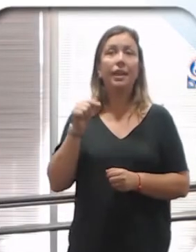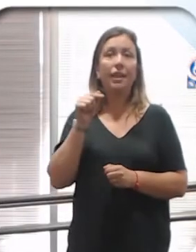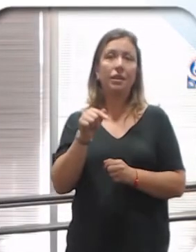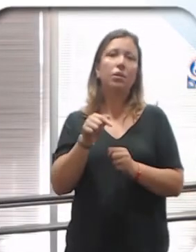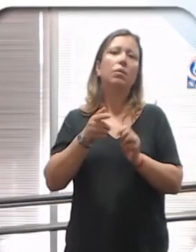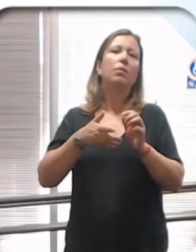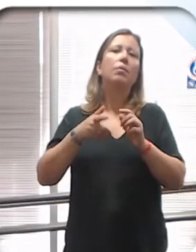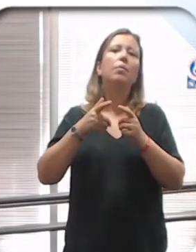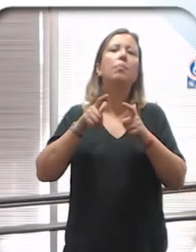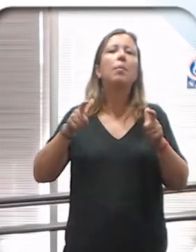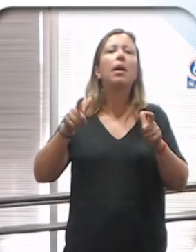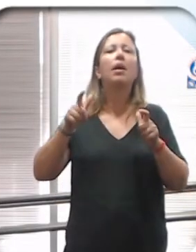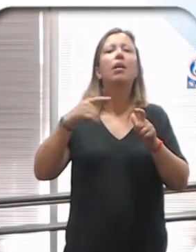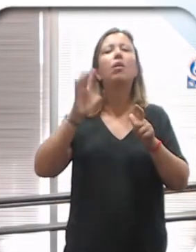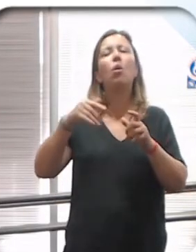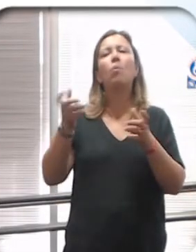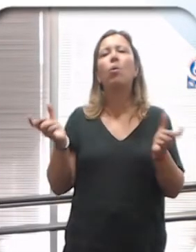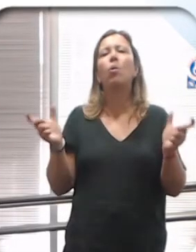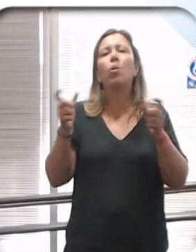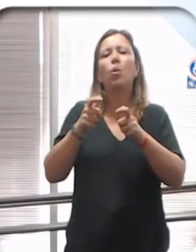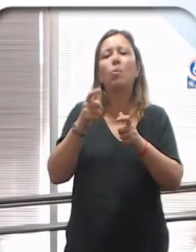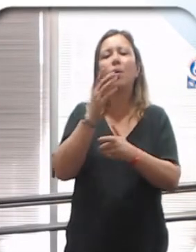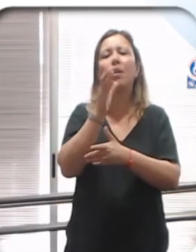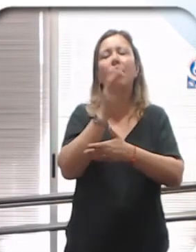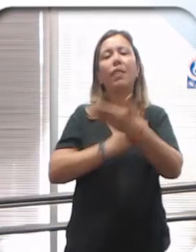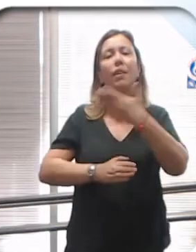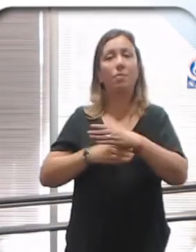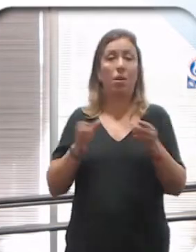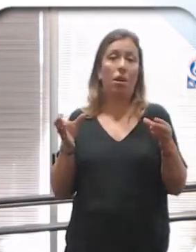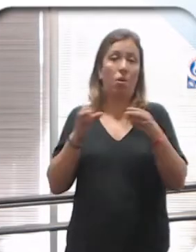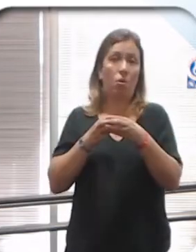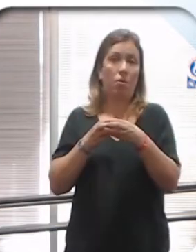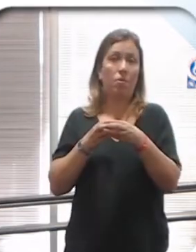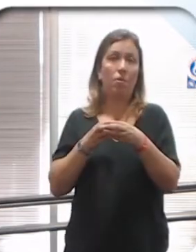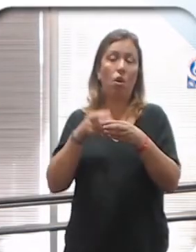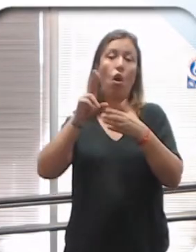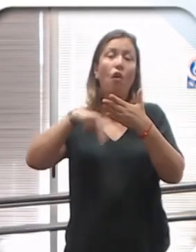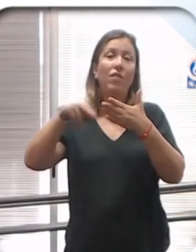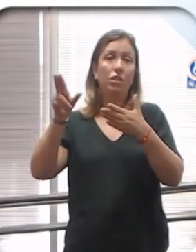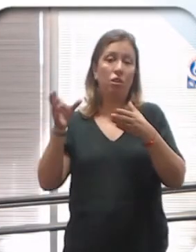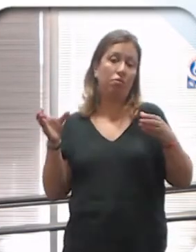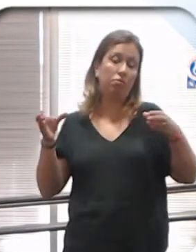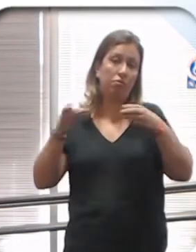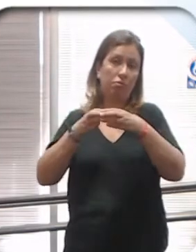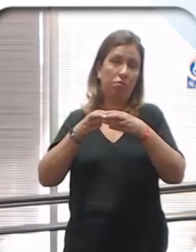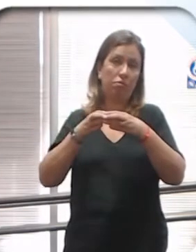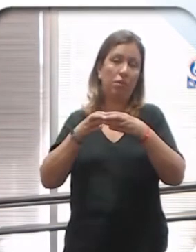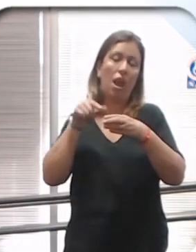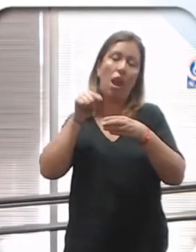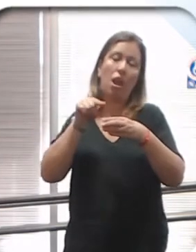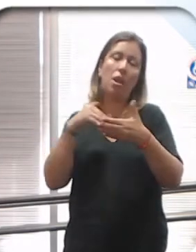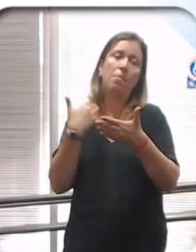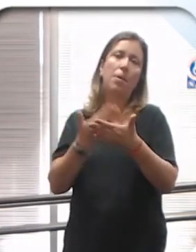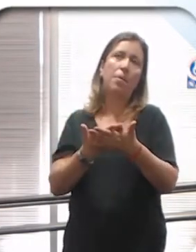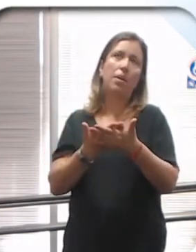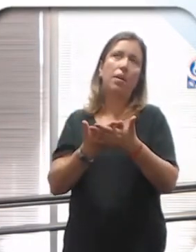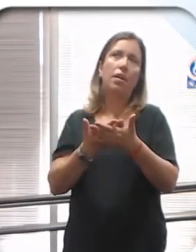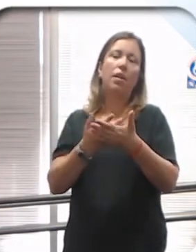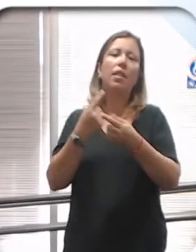esto se desarrolló lo que es la Convención sobre las Personas con Discapacidad. En ella se plantean